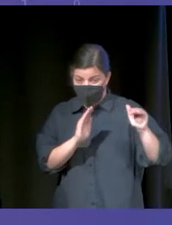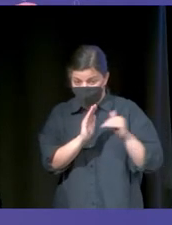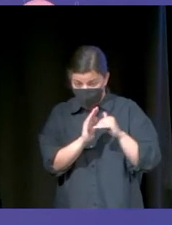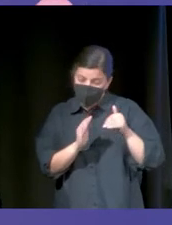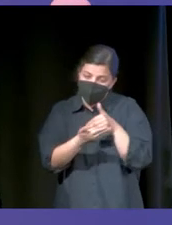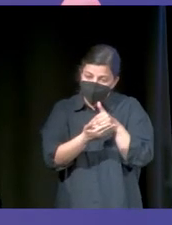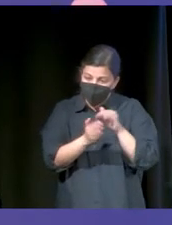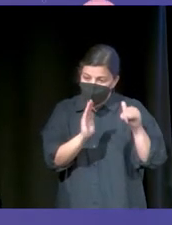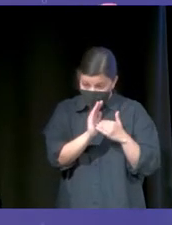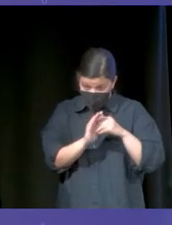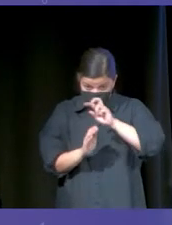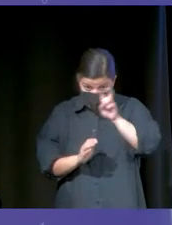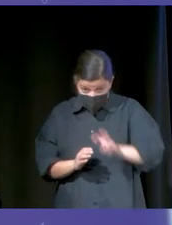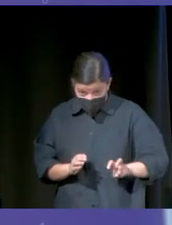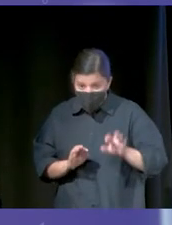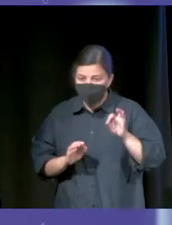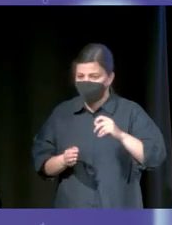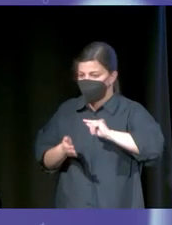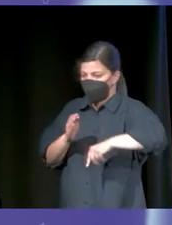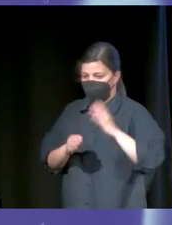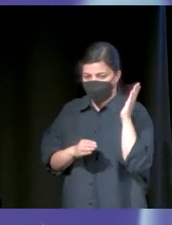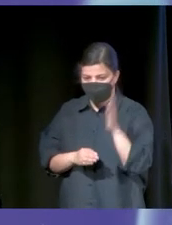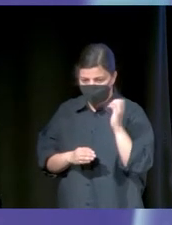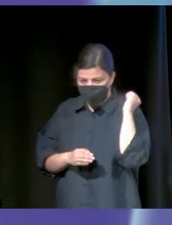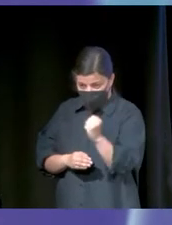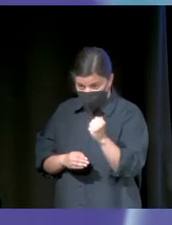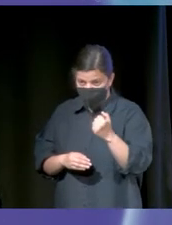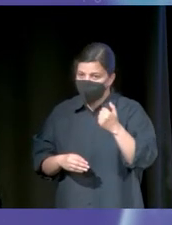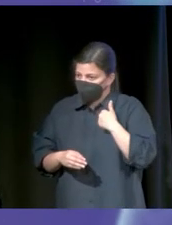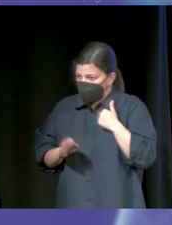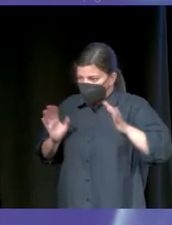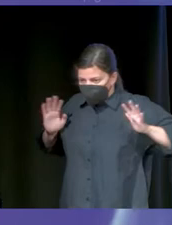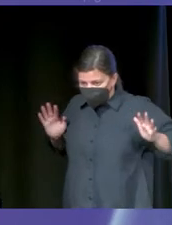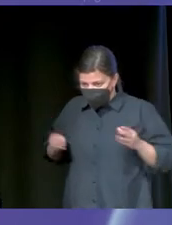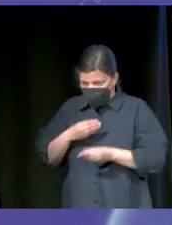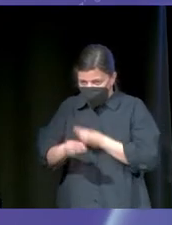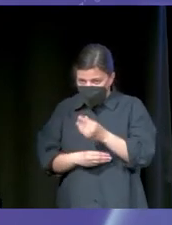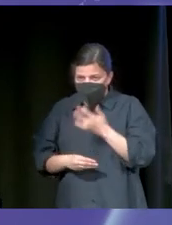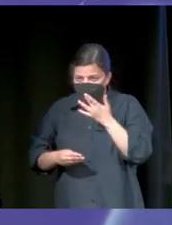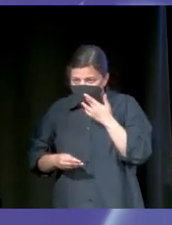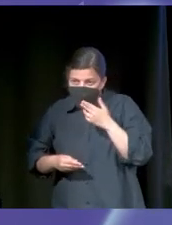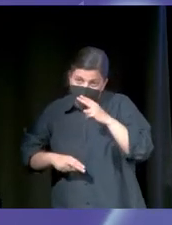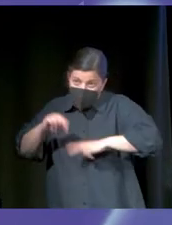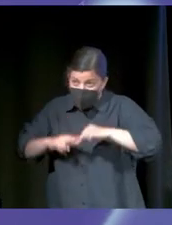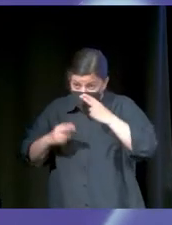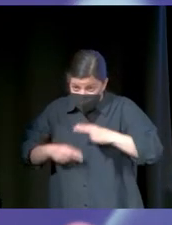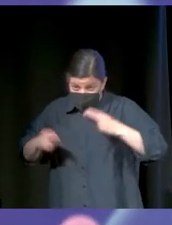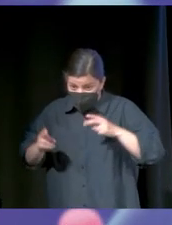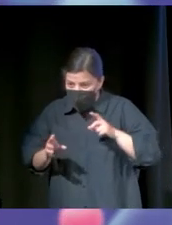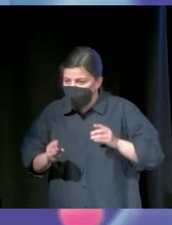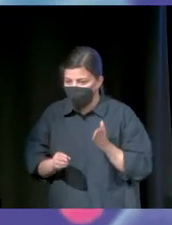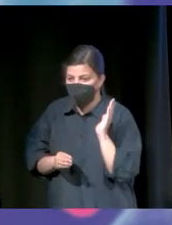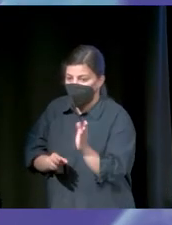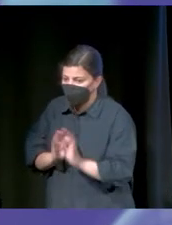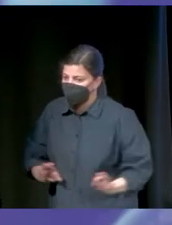Bueno, es una forma, es una forma, ¿eh? En general, yo no me metería con un empresario corrupto de la construcción de obra pública, no sé vosotros. Pero es como una cuarta